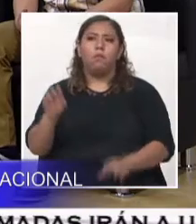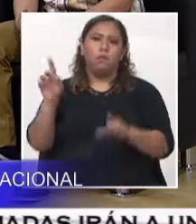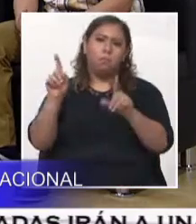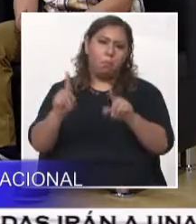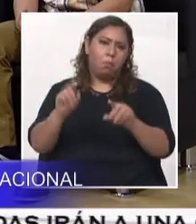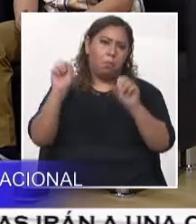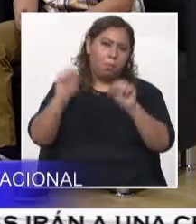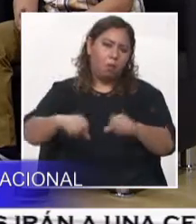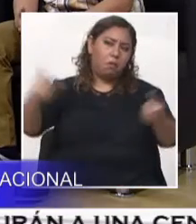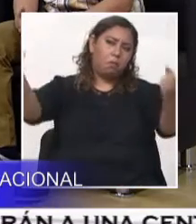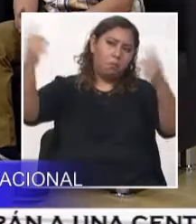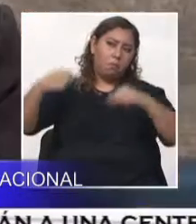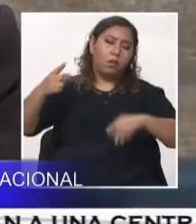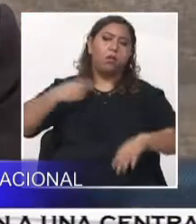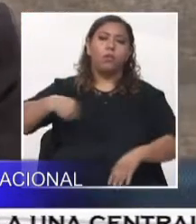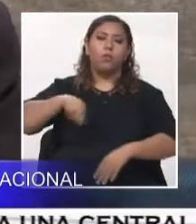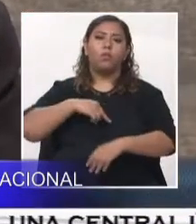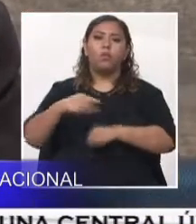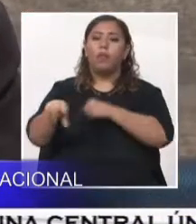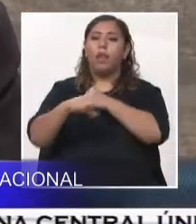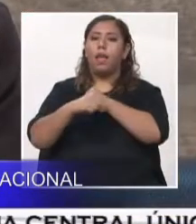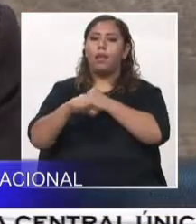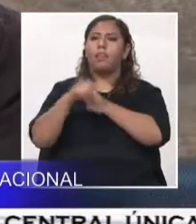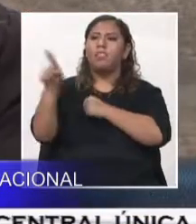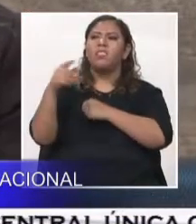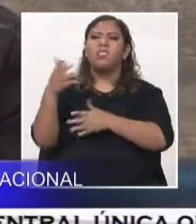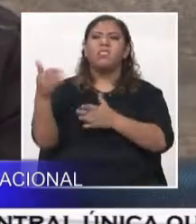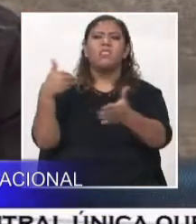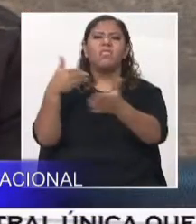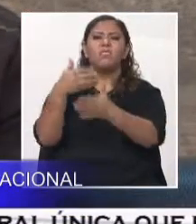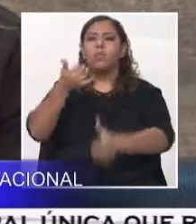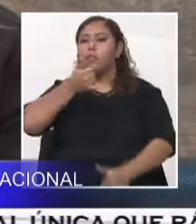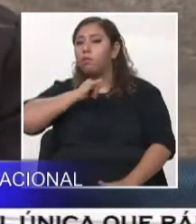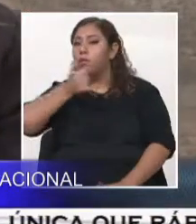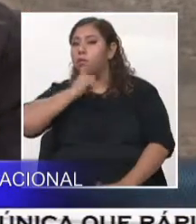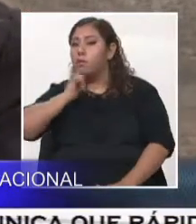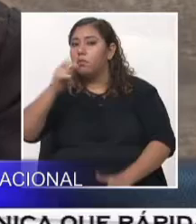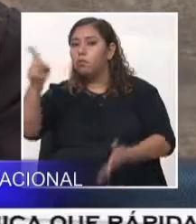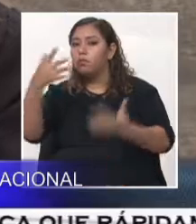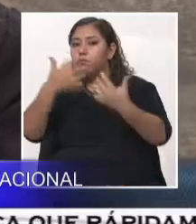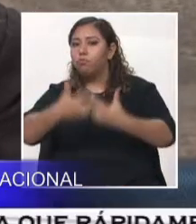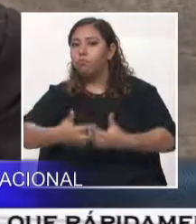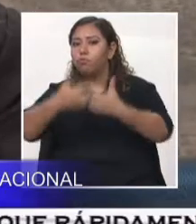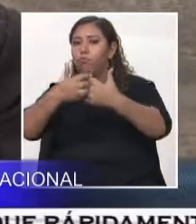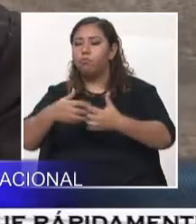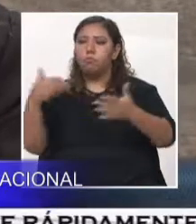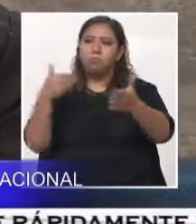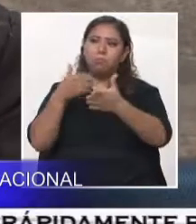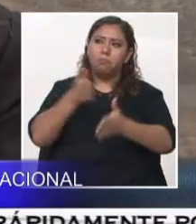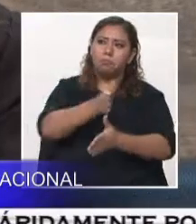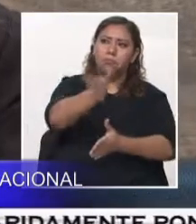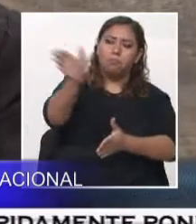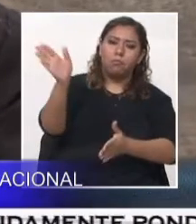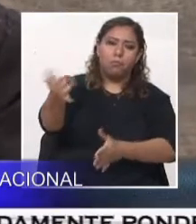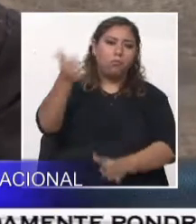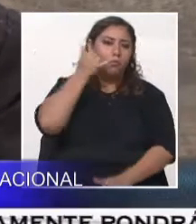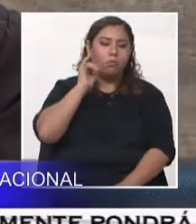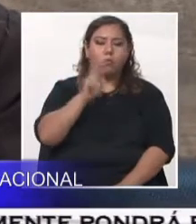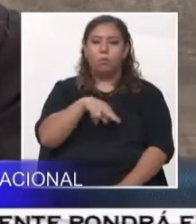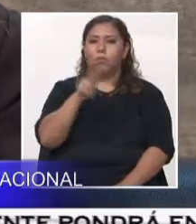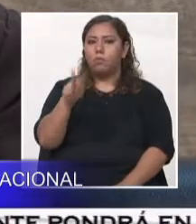granja, o nos pueden llamar al... ¿Y por las cervecerías? Por la cervecería, contigo a la cervecería hondureña. Nos pueden llamar al 2225